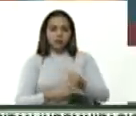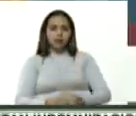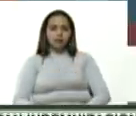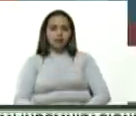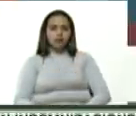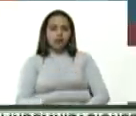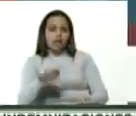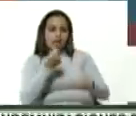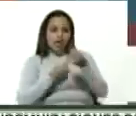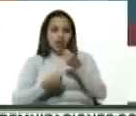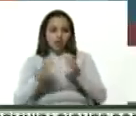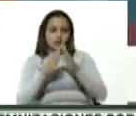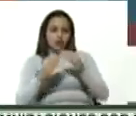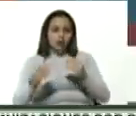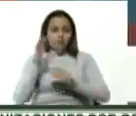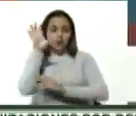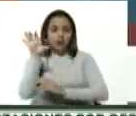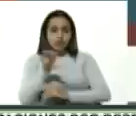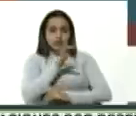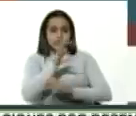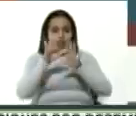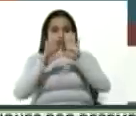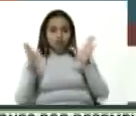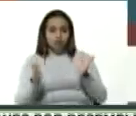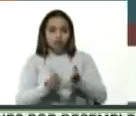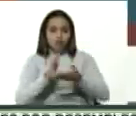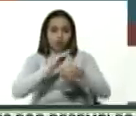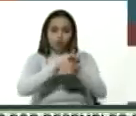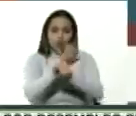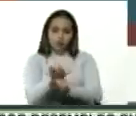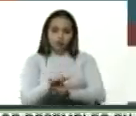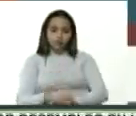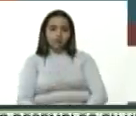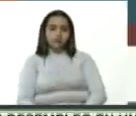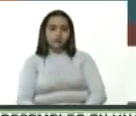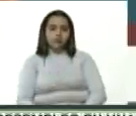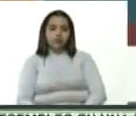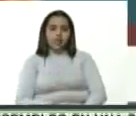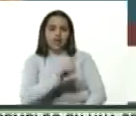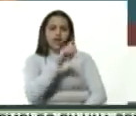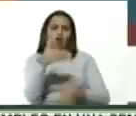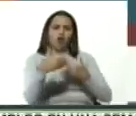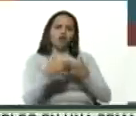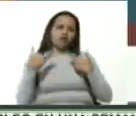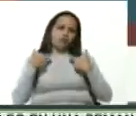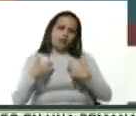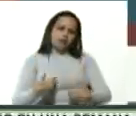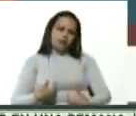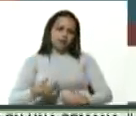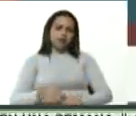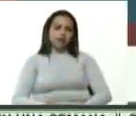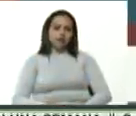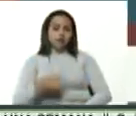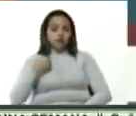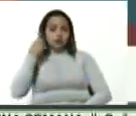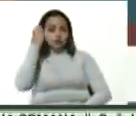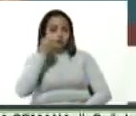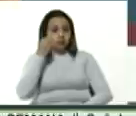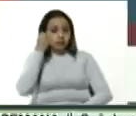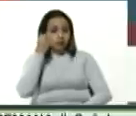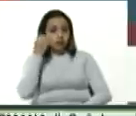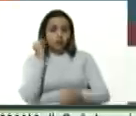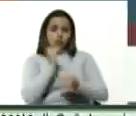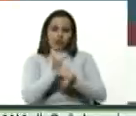la economía en todos los países del mundo por el coronavirus, es un delito de lesa humanidad, sin lugar a dudas. Creo que es un caso hasta